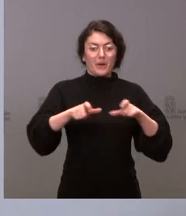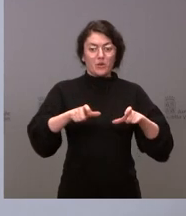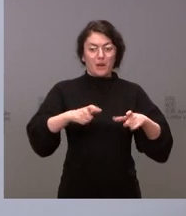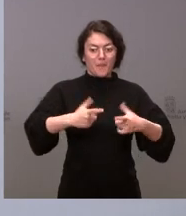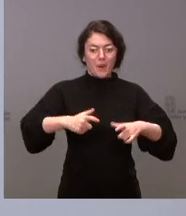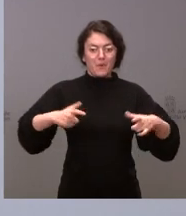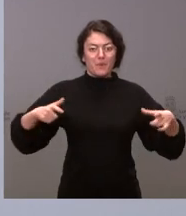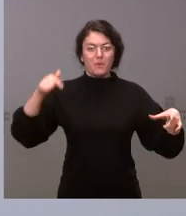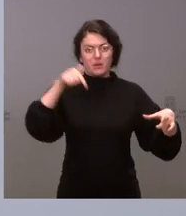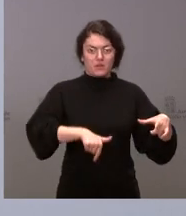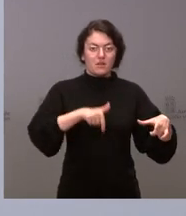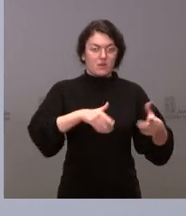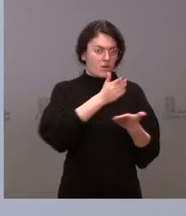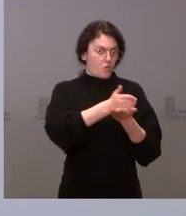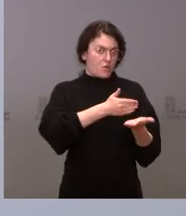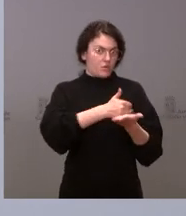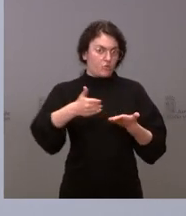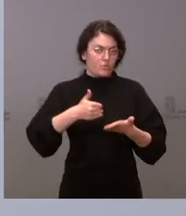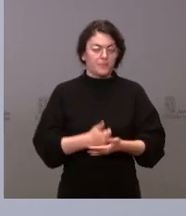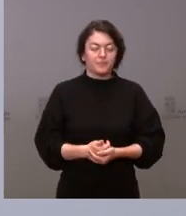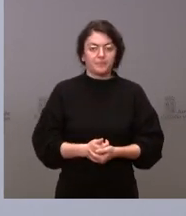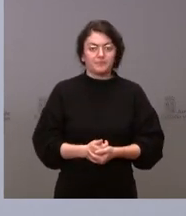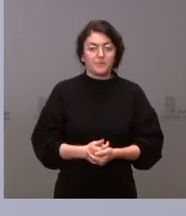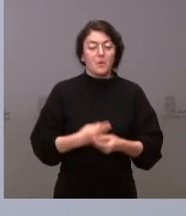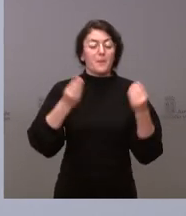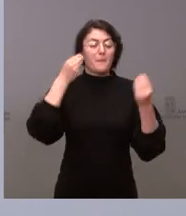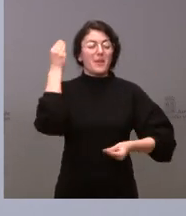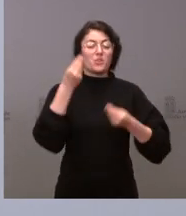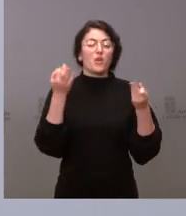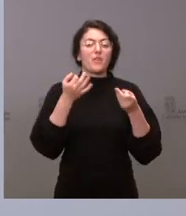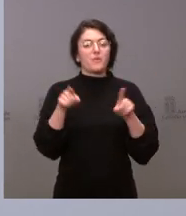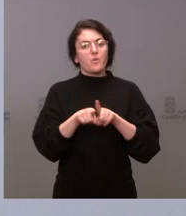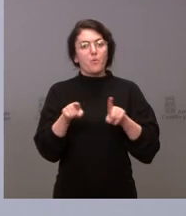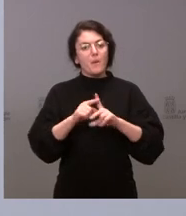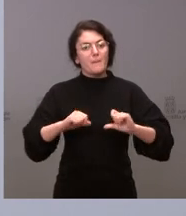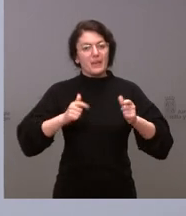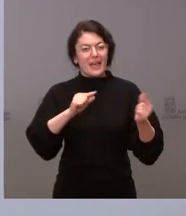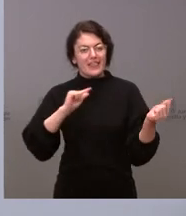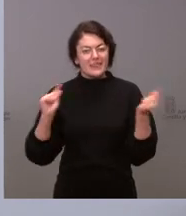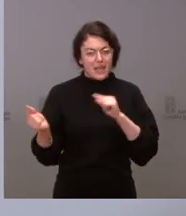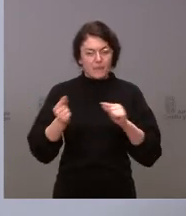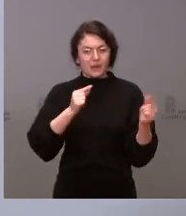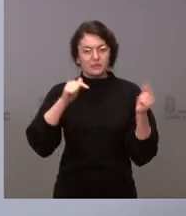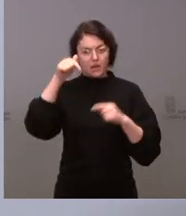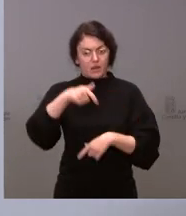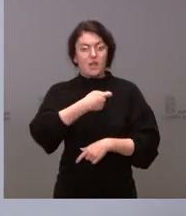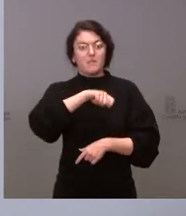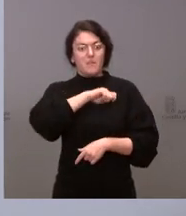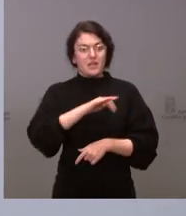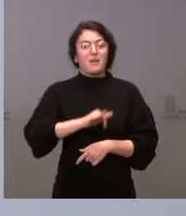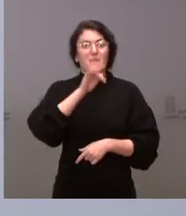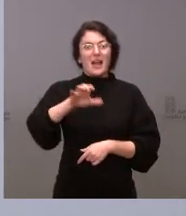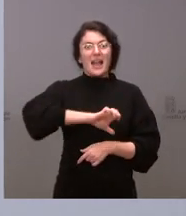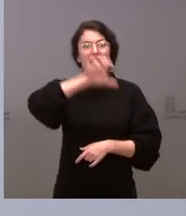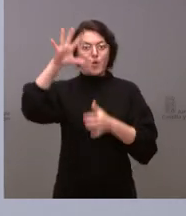comunidad autónoma. Yo creo que se tiene que abrir un debate profundo en nuestro país y en la Unión Europea sobre el ámbito